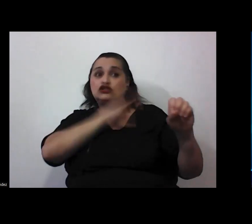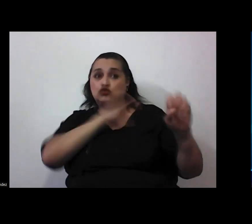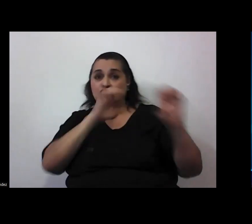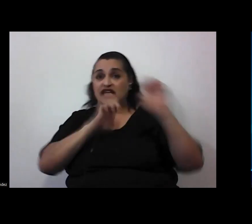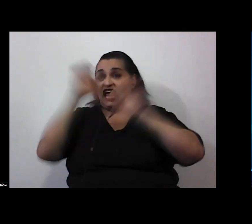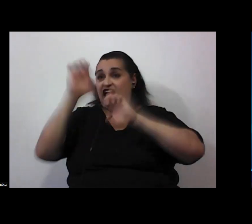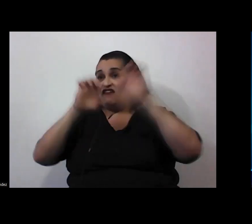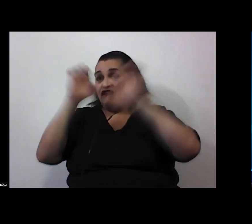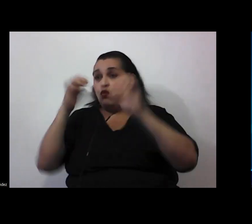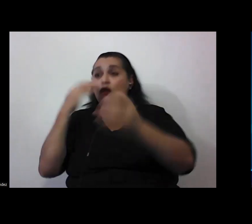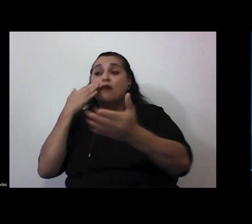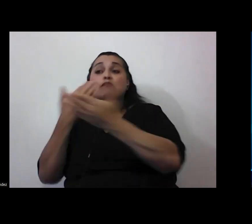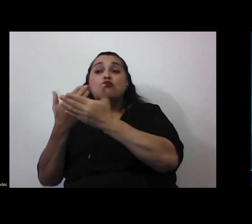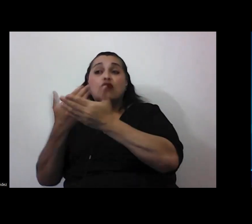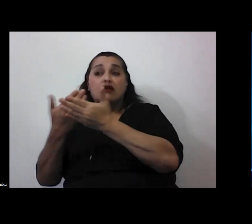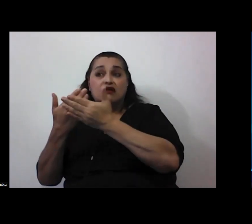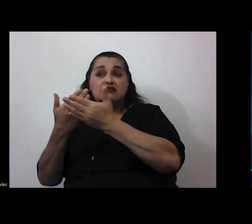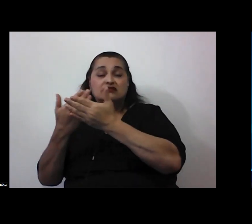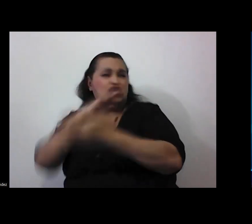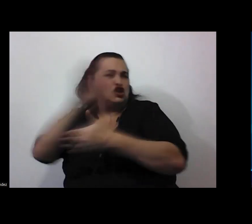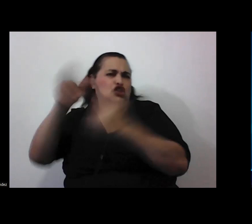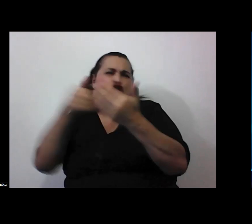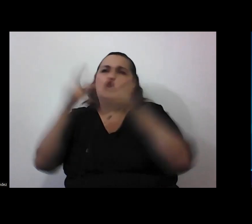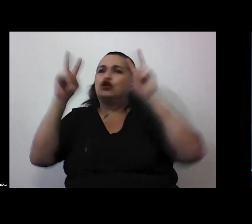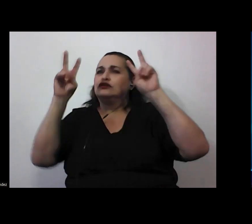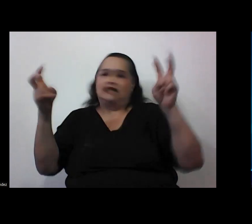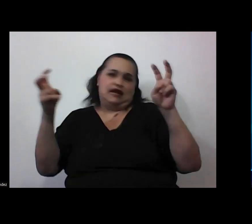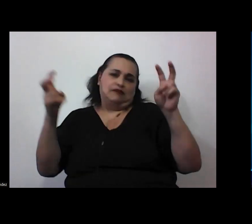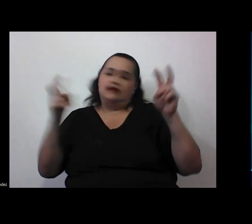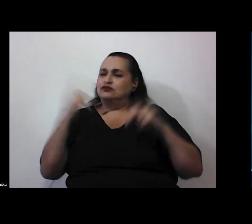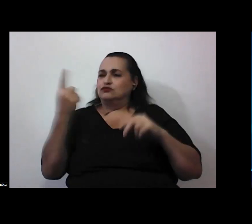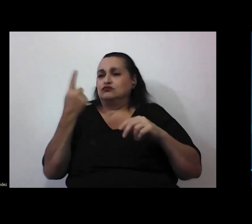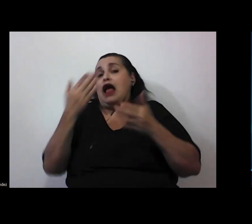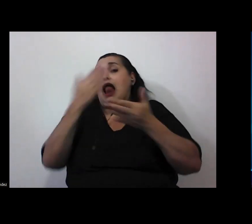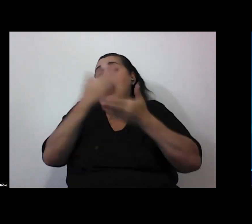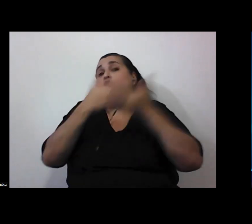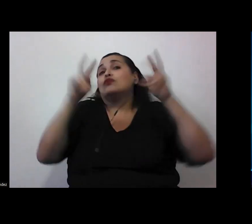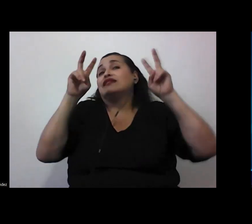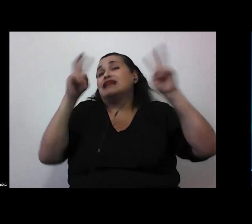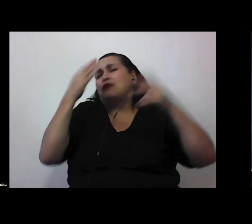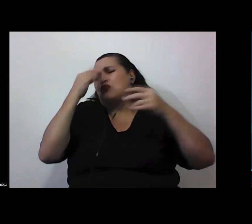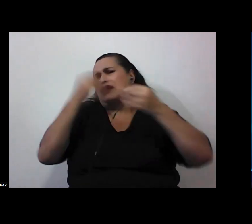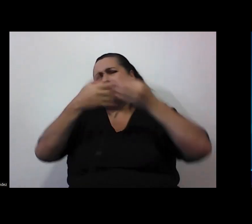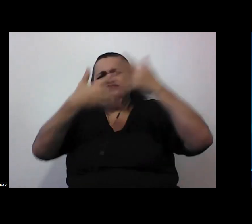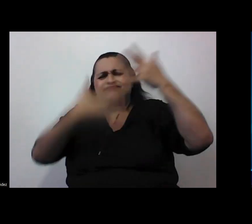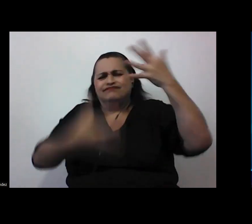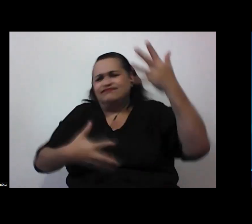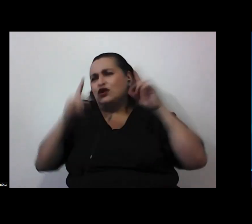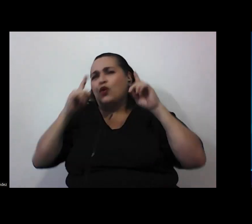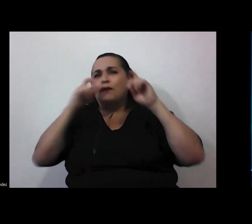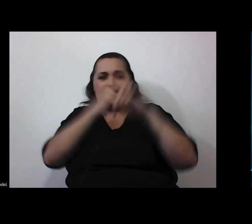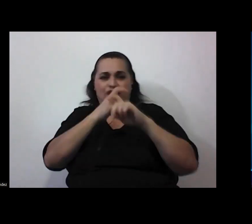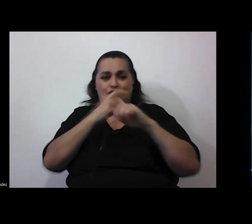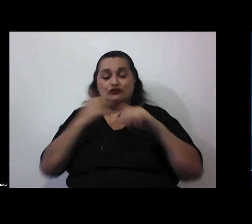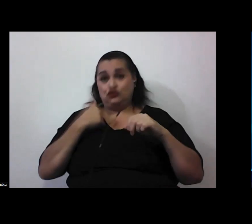evidencias disponibles sobre todos los temas a duras penas sobre algún tema por la cantidad y la complejidad o sea yo acabo de afirmar por